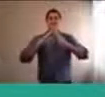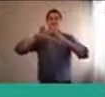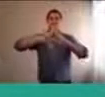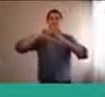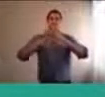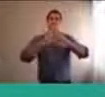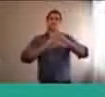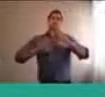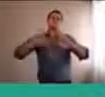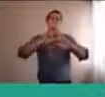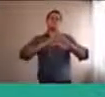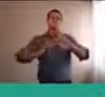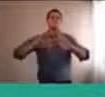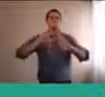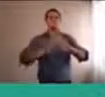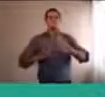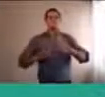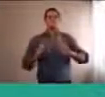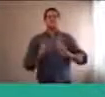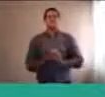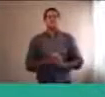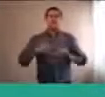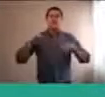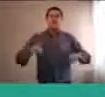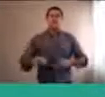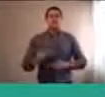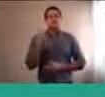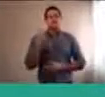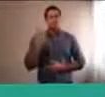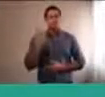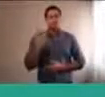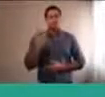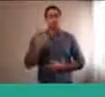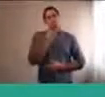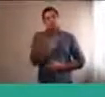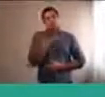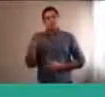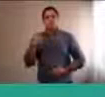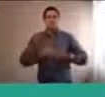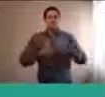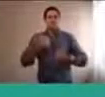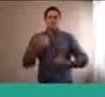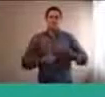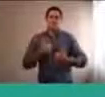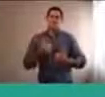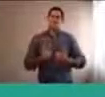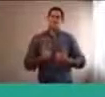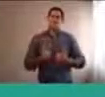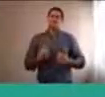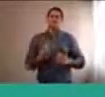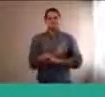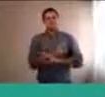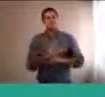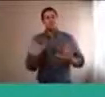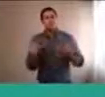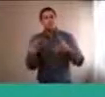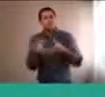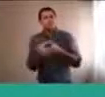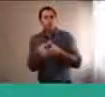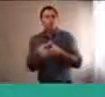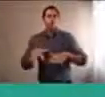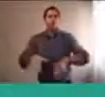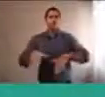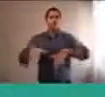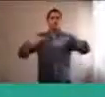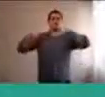esta ocasión tenemos dos magníficas profesionales del grupo Crecer de Argentina, de